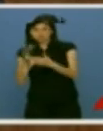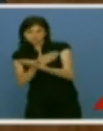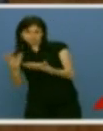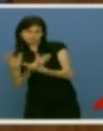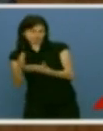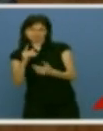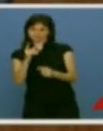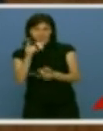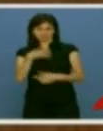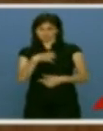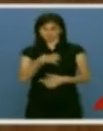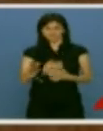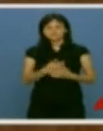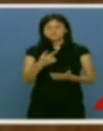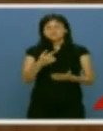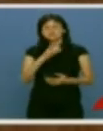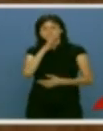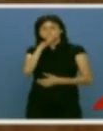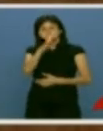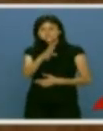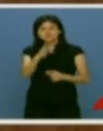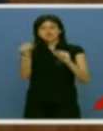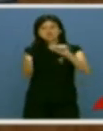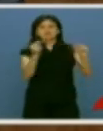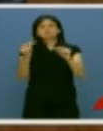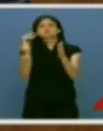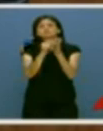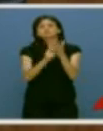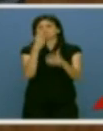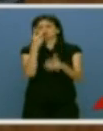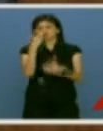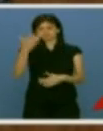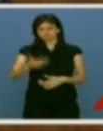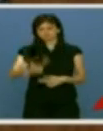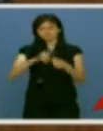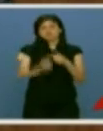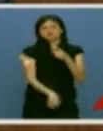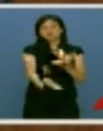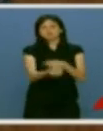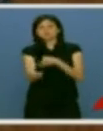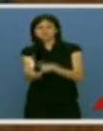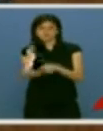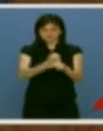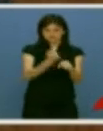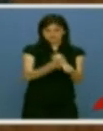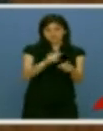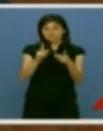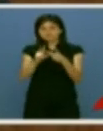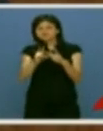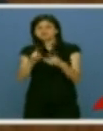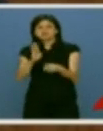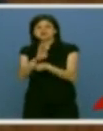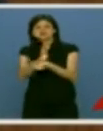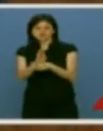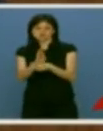El verdadero debate para esta legislatura solo tiene dos ingredientes, no se equivoquen, la creación de empleo y el mantenimiento del Estado del